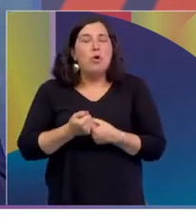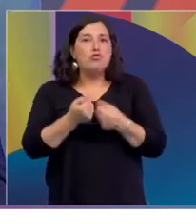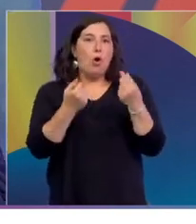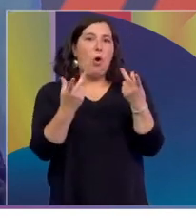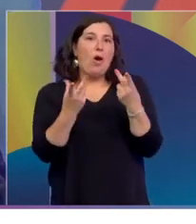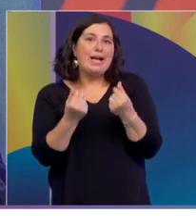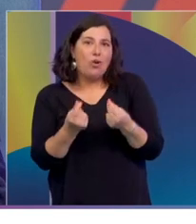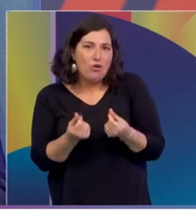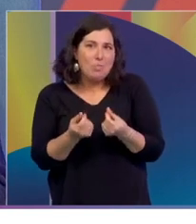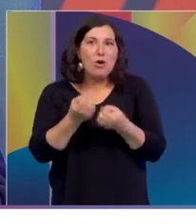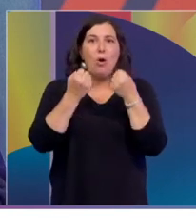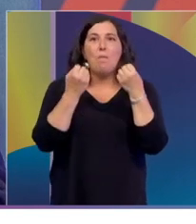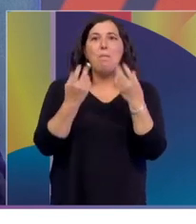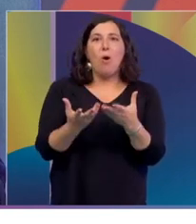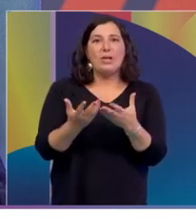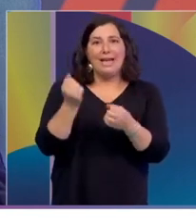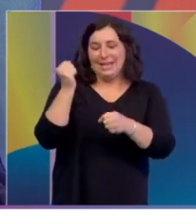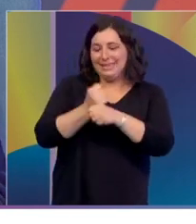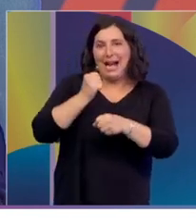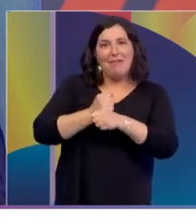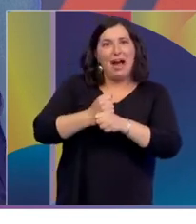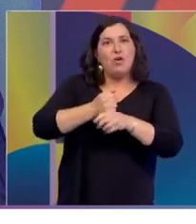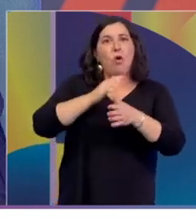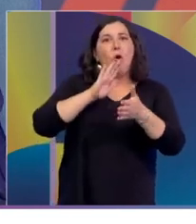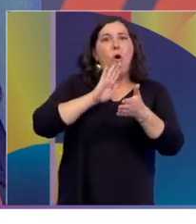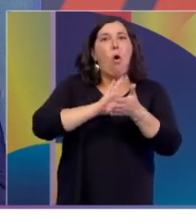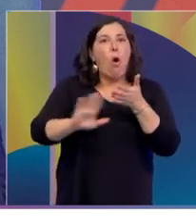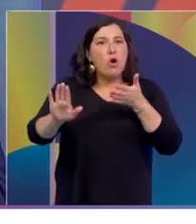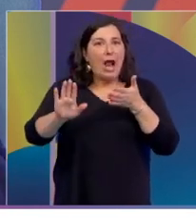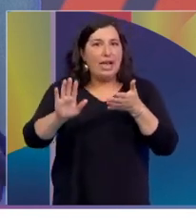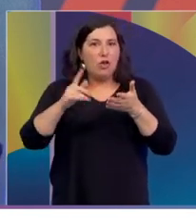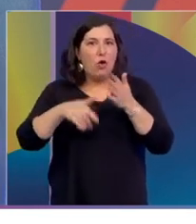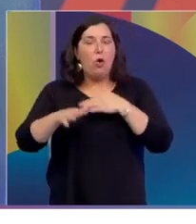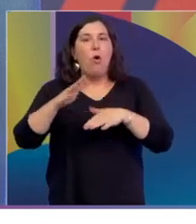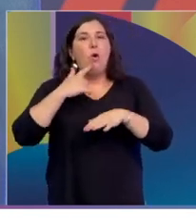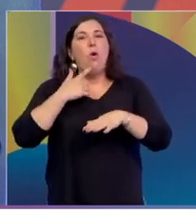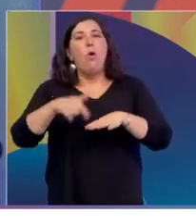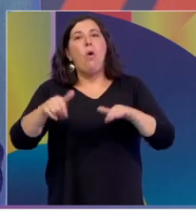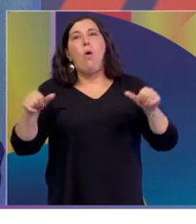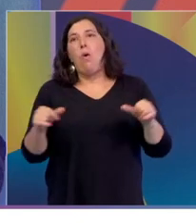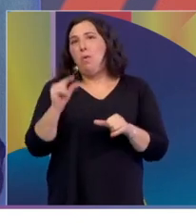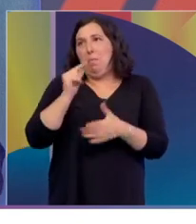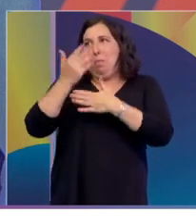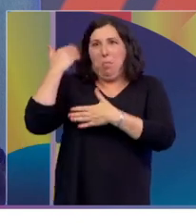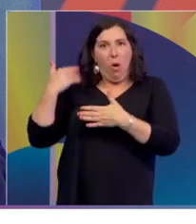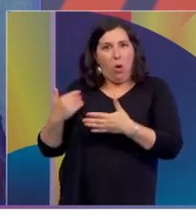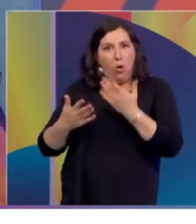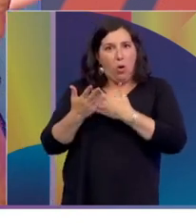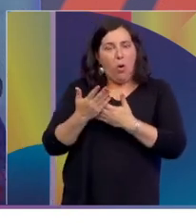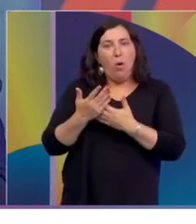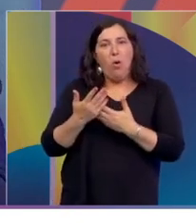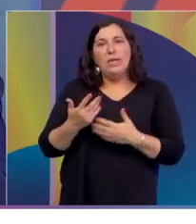trabajo honorario. Honoras docentes que las hacemos honorariamente. Nosotros, hasta hace poco tiempo, uno o dos años,